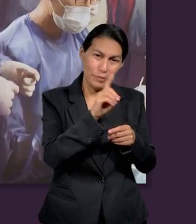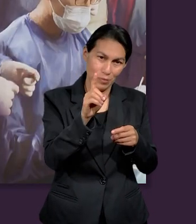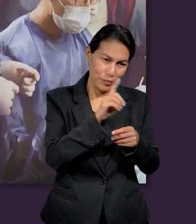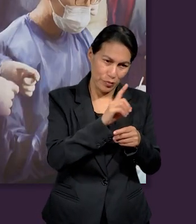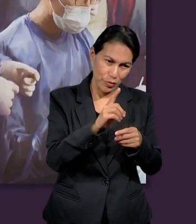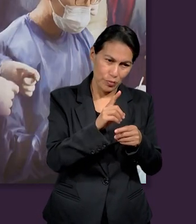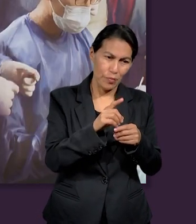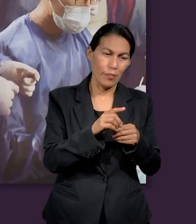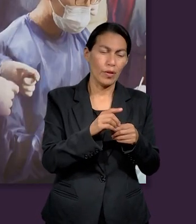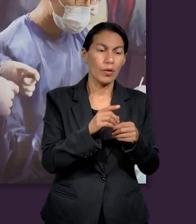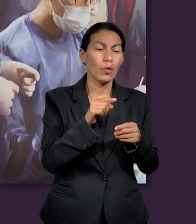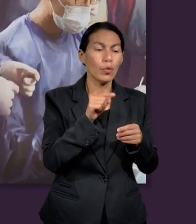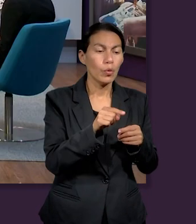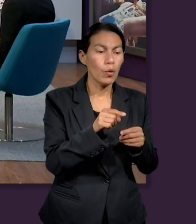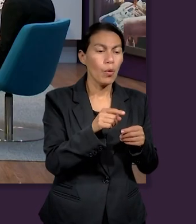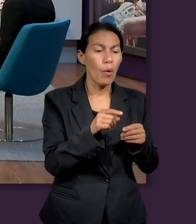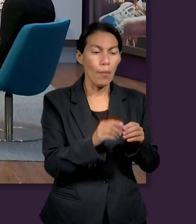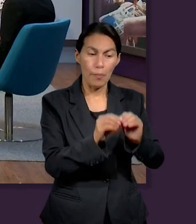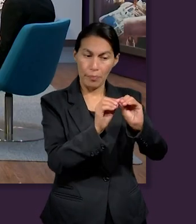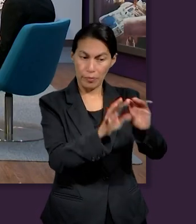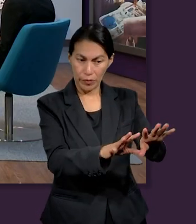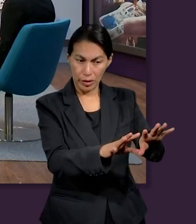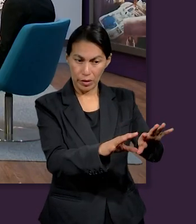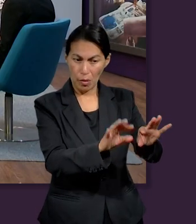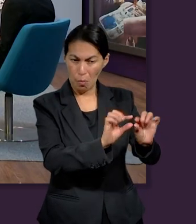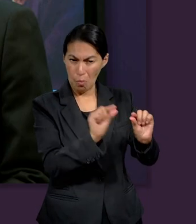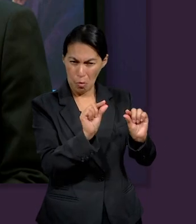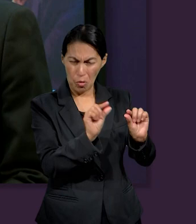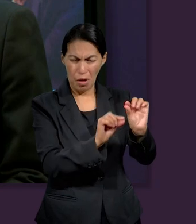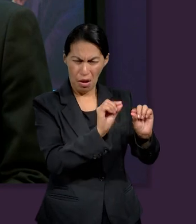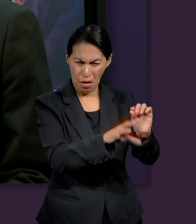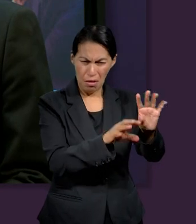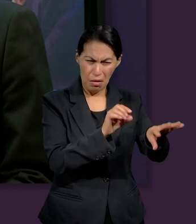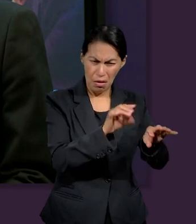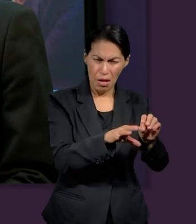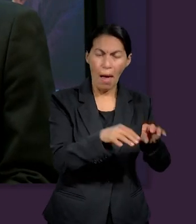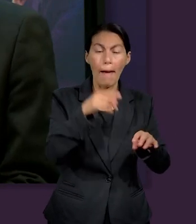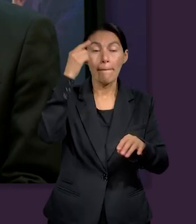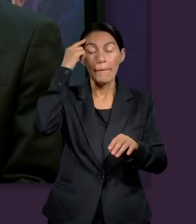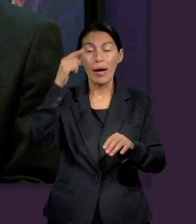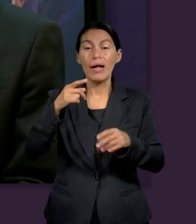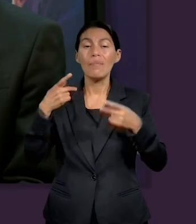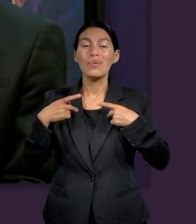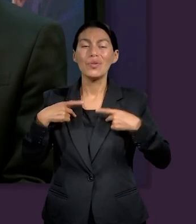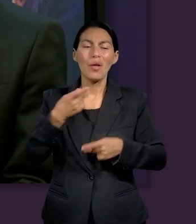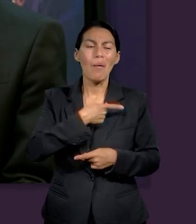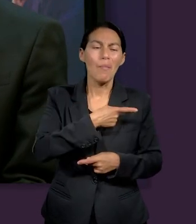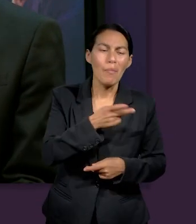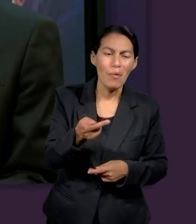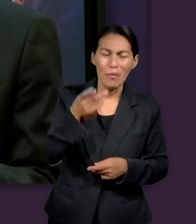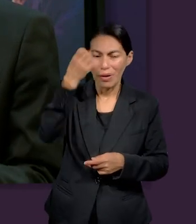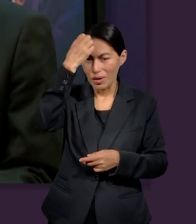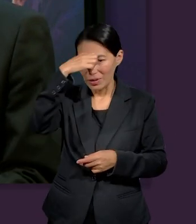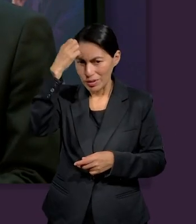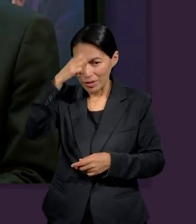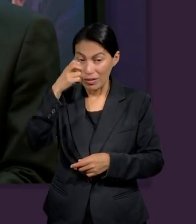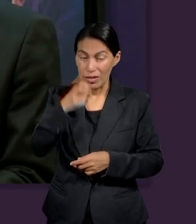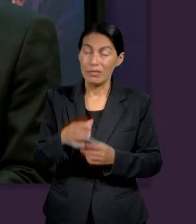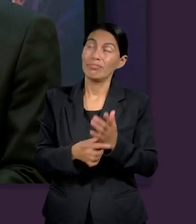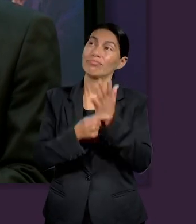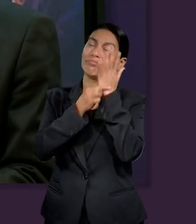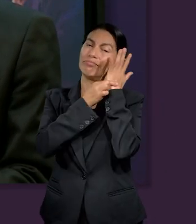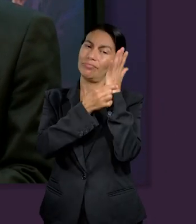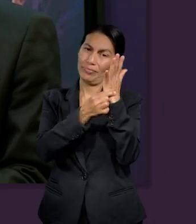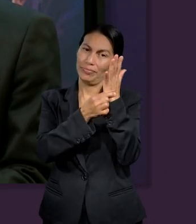tu ciega para el pobre y para el extranjero la dejarás, yo Jehová vuestro Dios. Entonces, da una instrucción